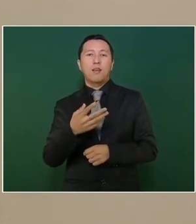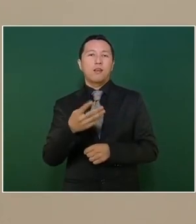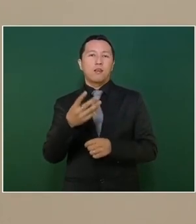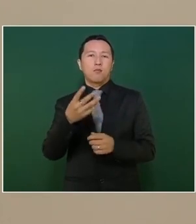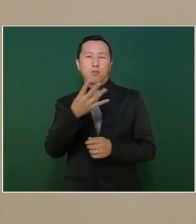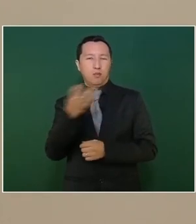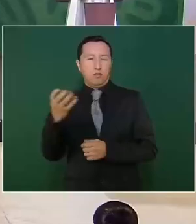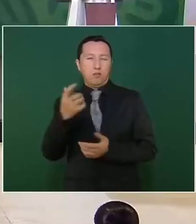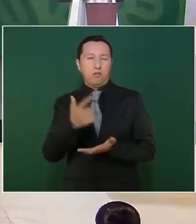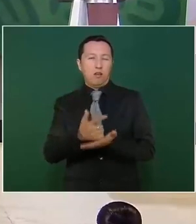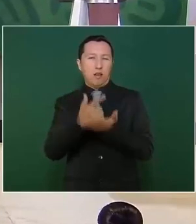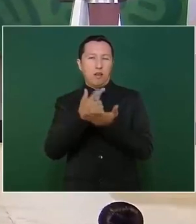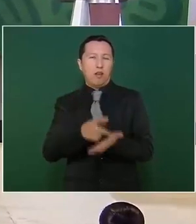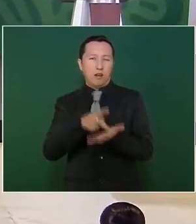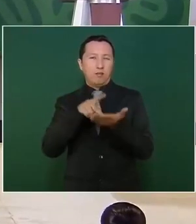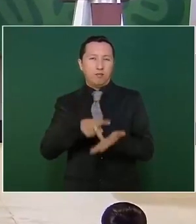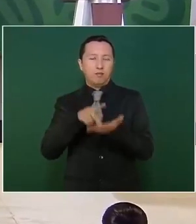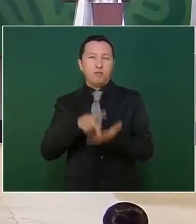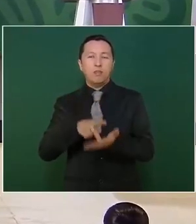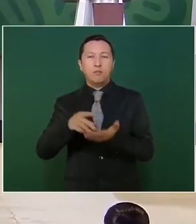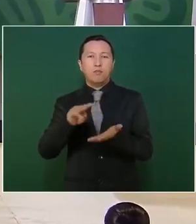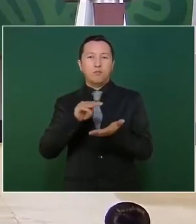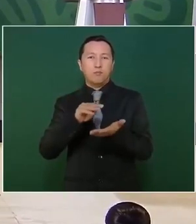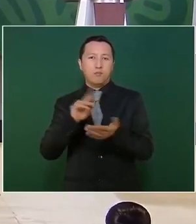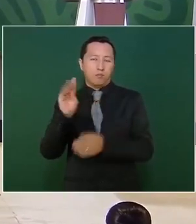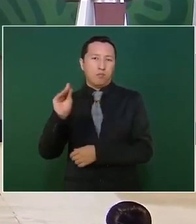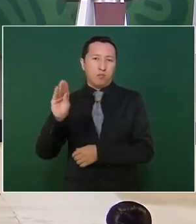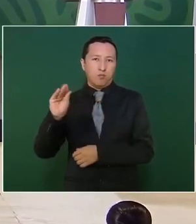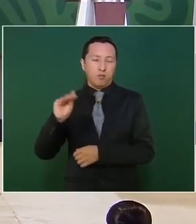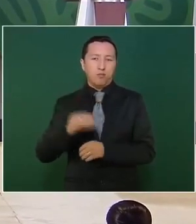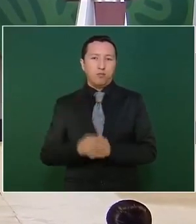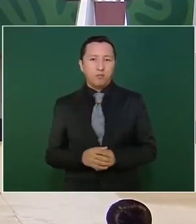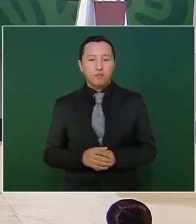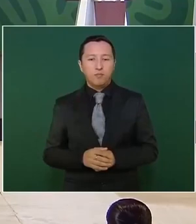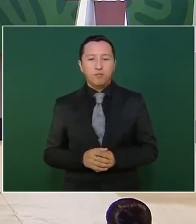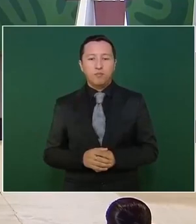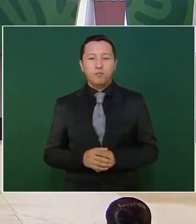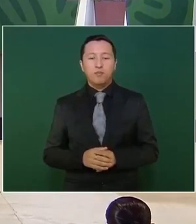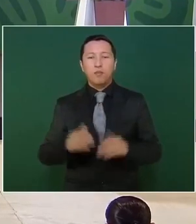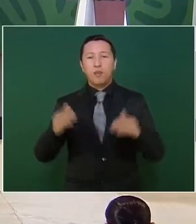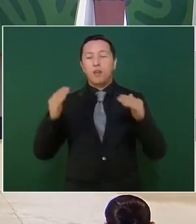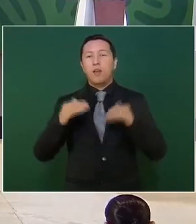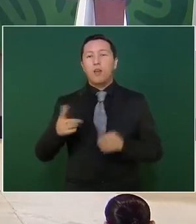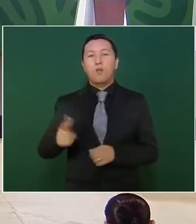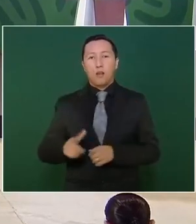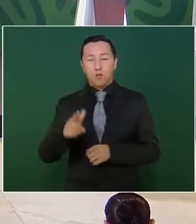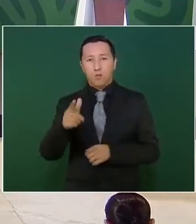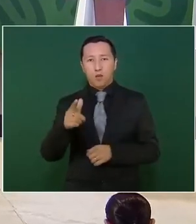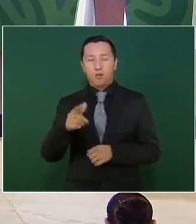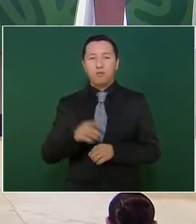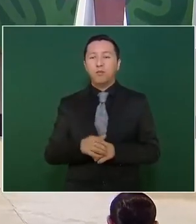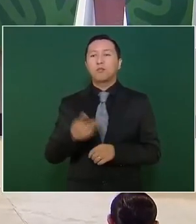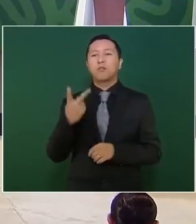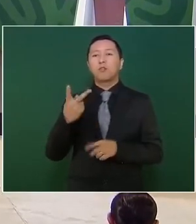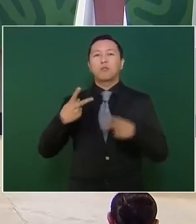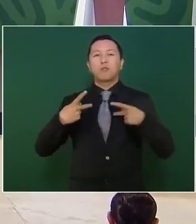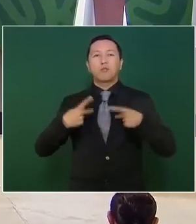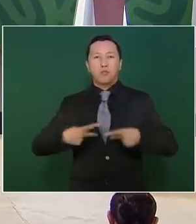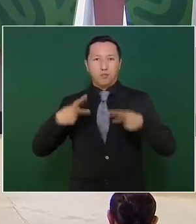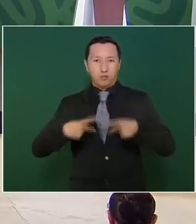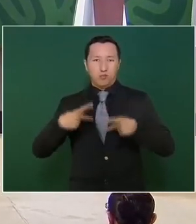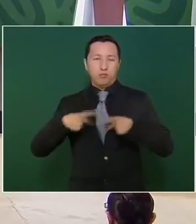Siguiente. En Tarimoro, Guanajuato, dos agresores detenidos,